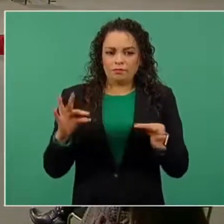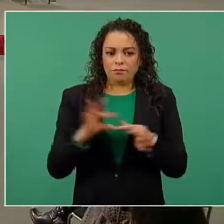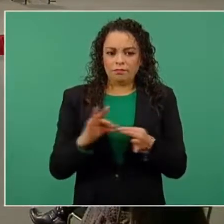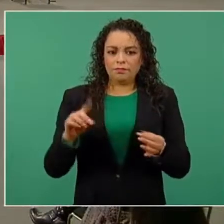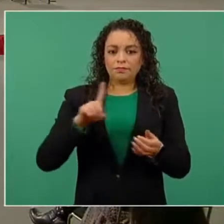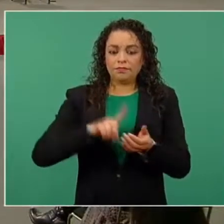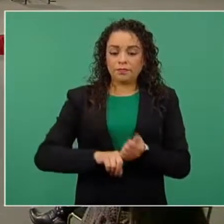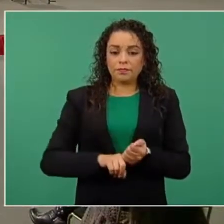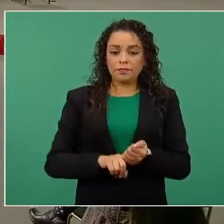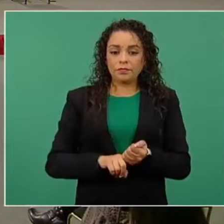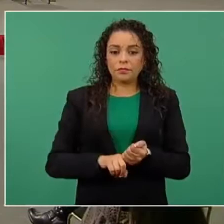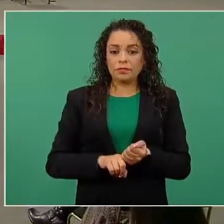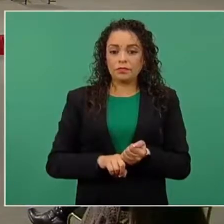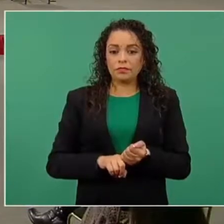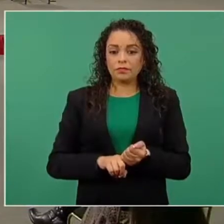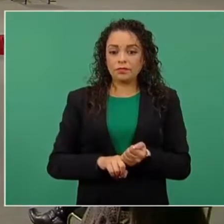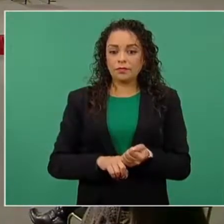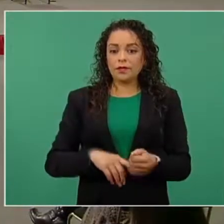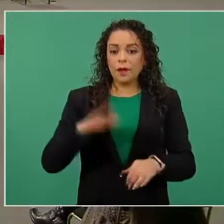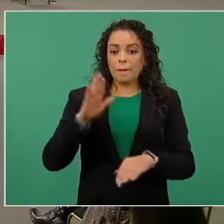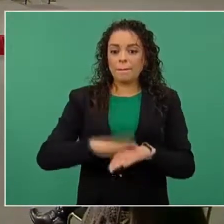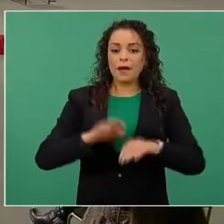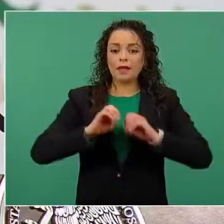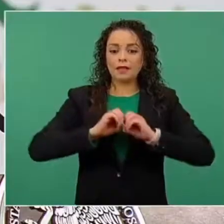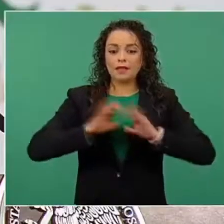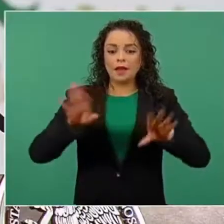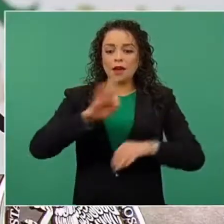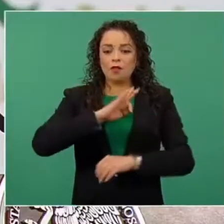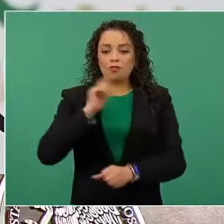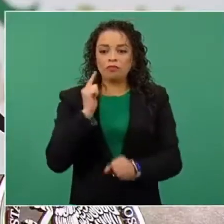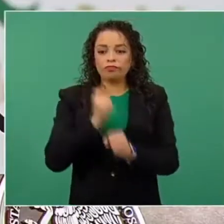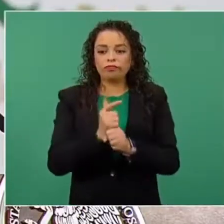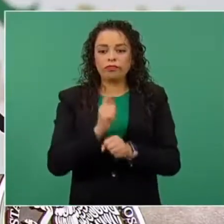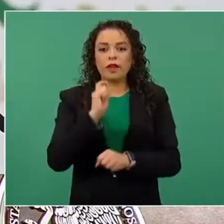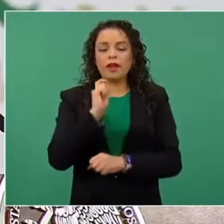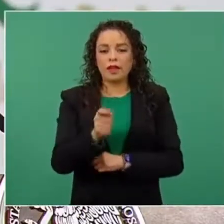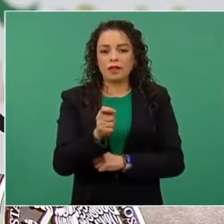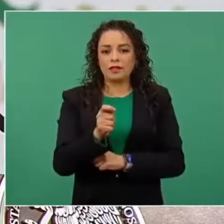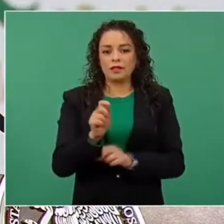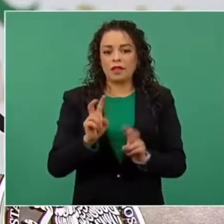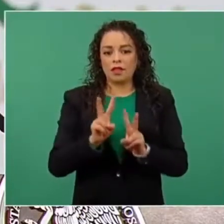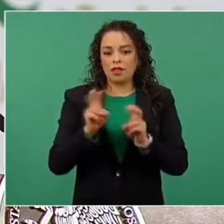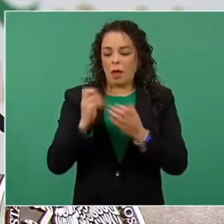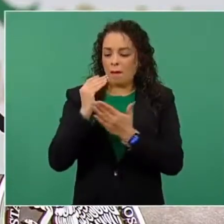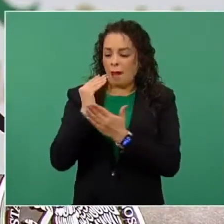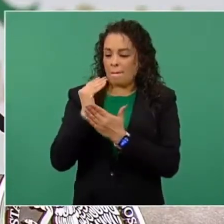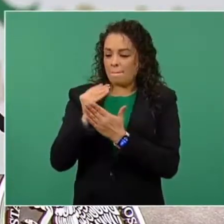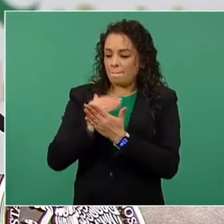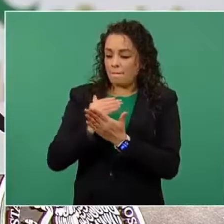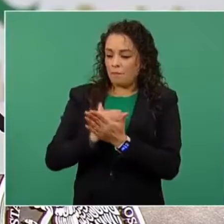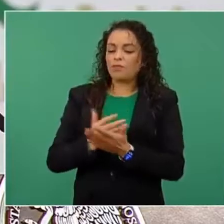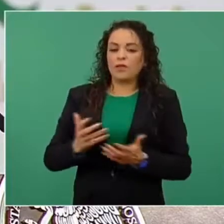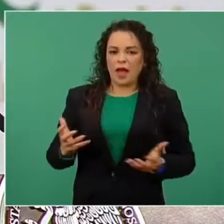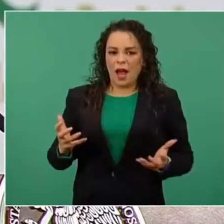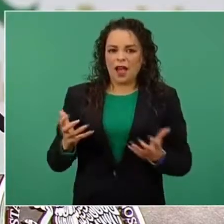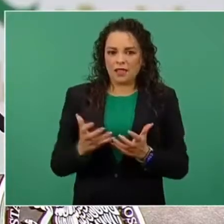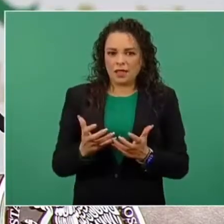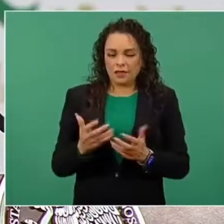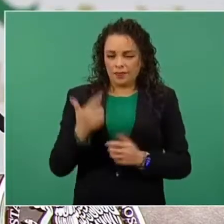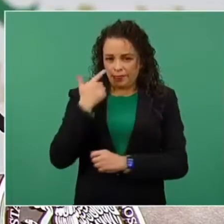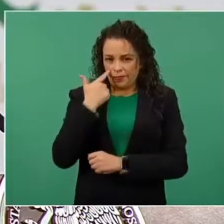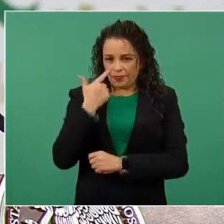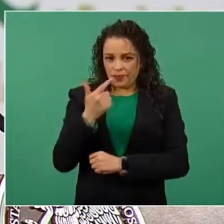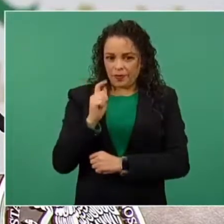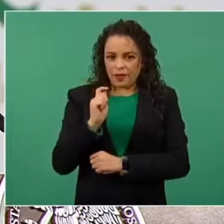registra con mayor claridad el fortalecimiento de las políticas y queremos dar cuenta de todo lo que ha sido la inversión